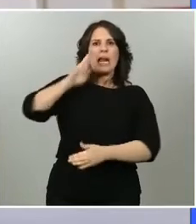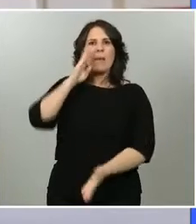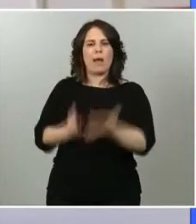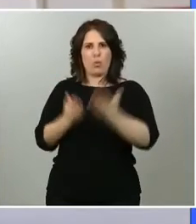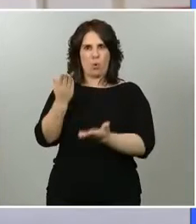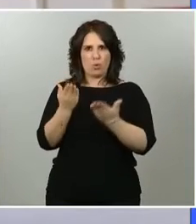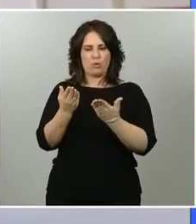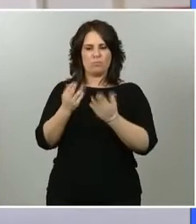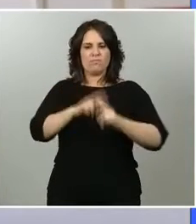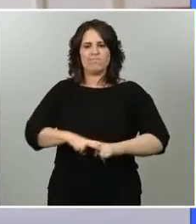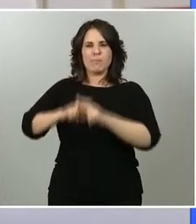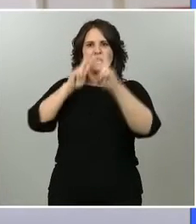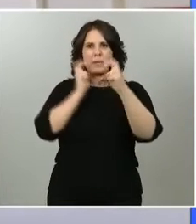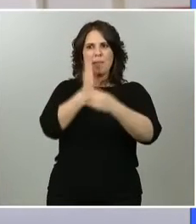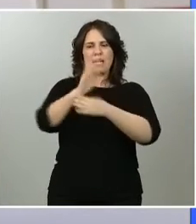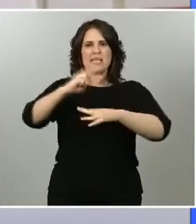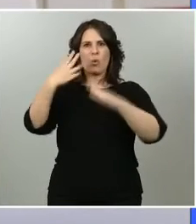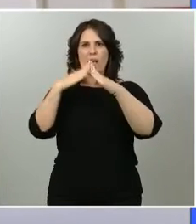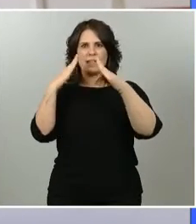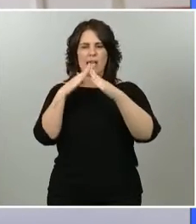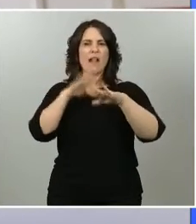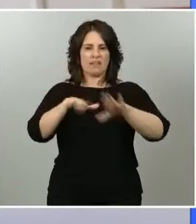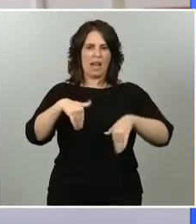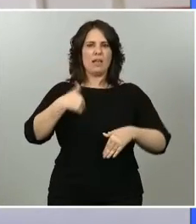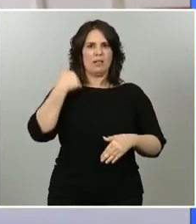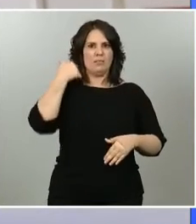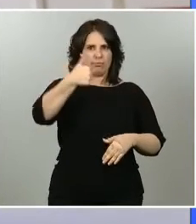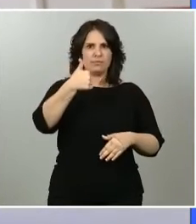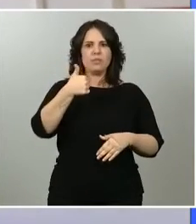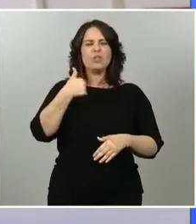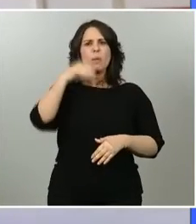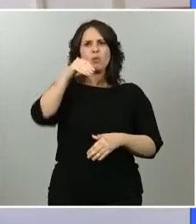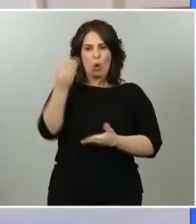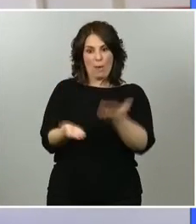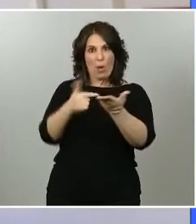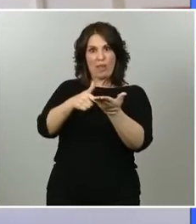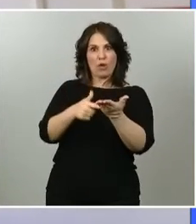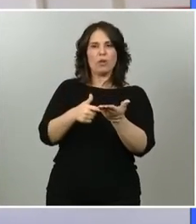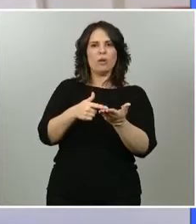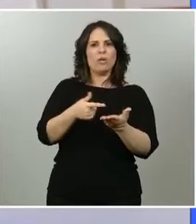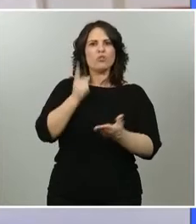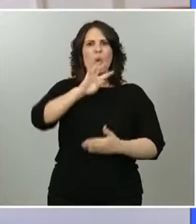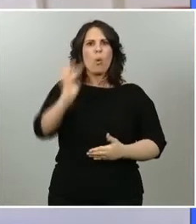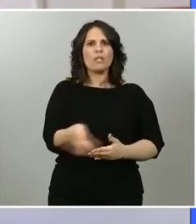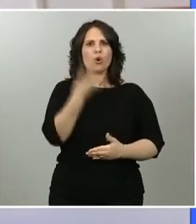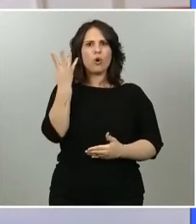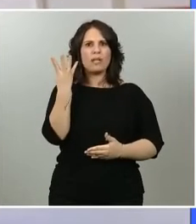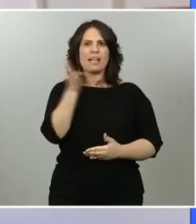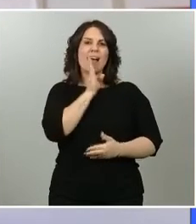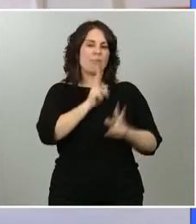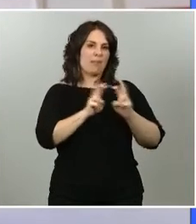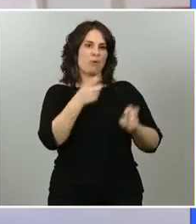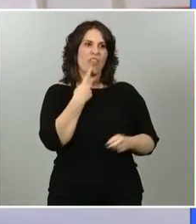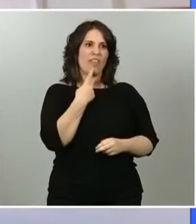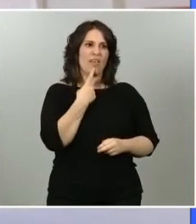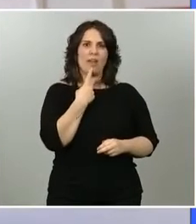residencia y quería preguntarle cómo se llevó a cabo esa evaluación. En solamente cuatro horas las fuentes del gobierno pasaron de decir que